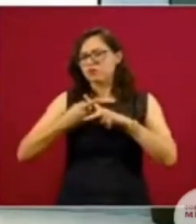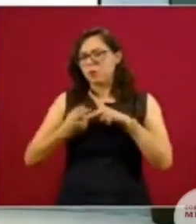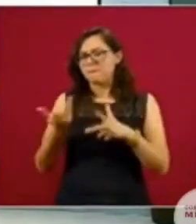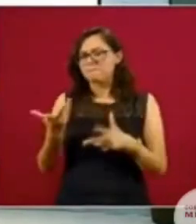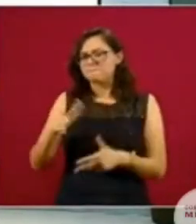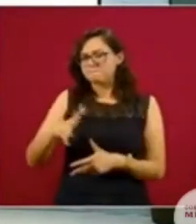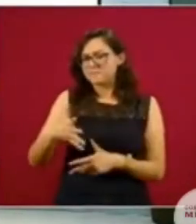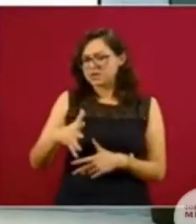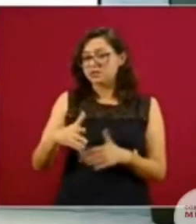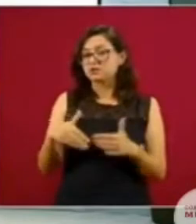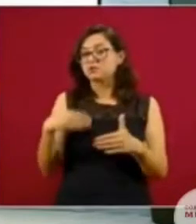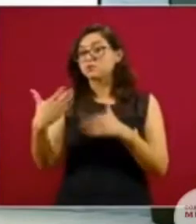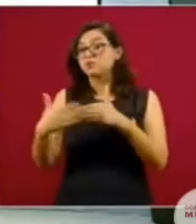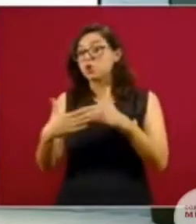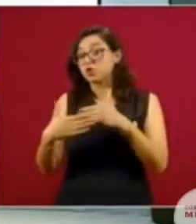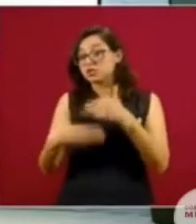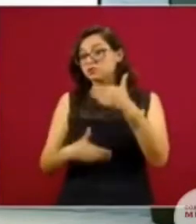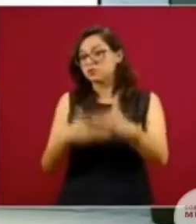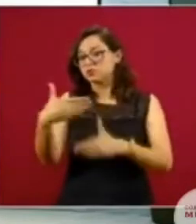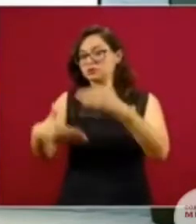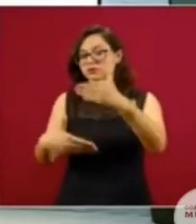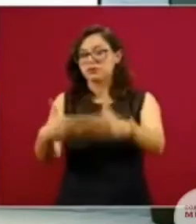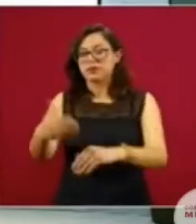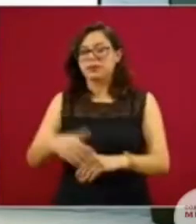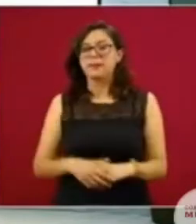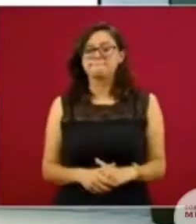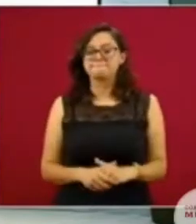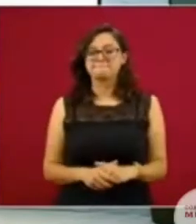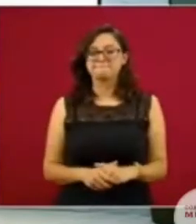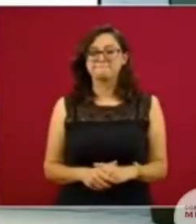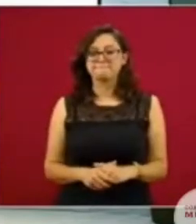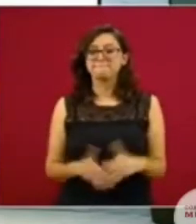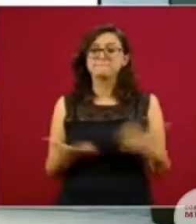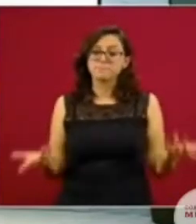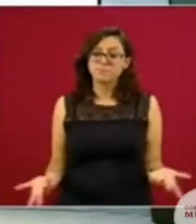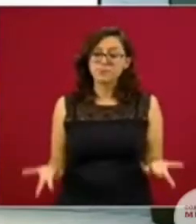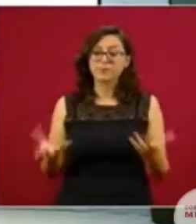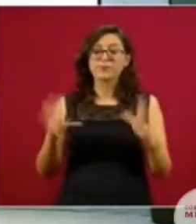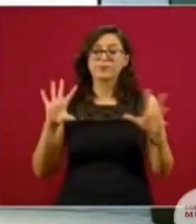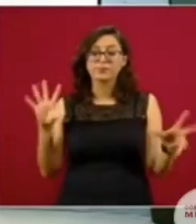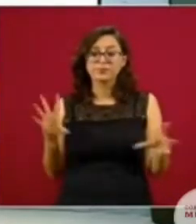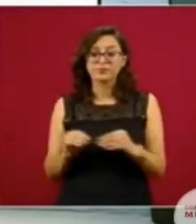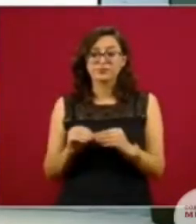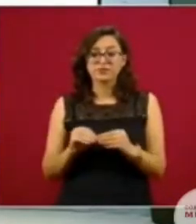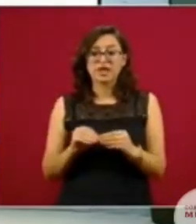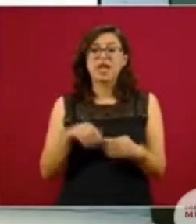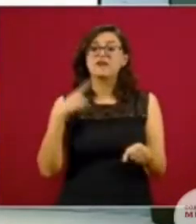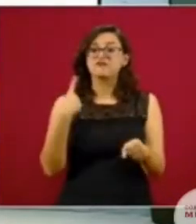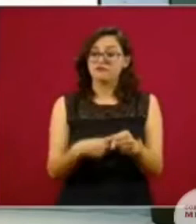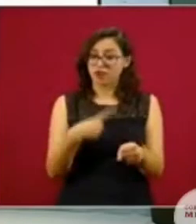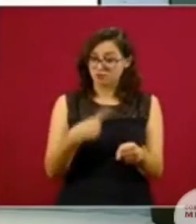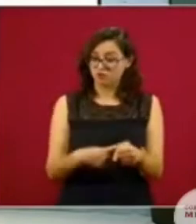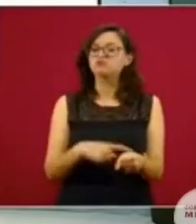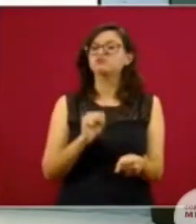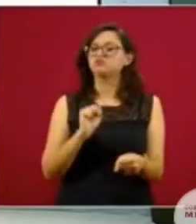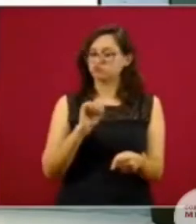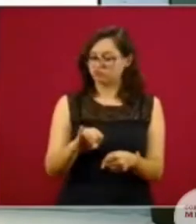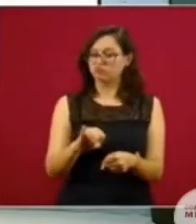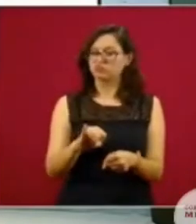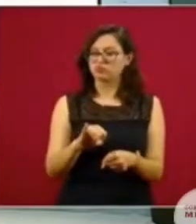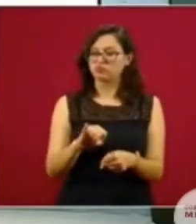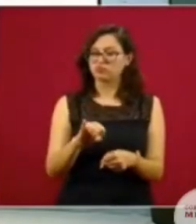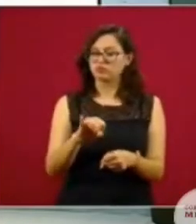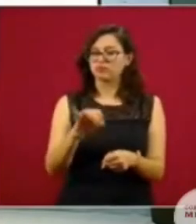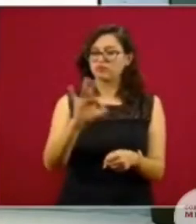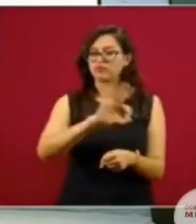interesa hacer la estimación? Porque nos anticipamos a lo que va ocurriendo con la epidemia. En los casos lo que tenemos es la suma de los confirmados